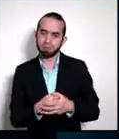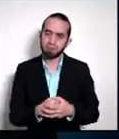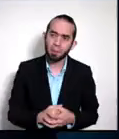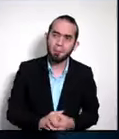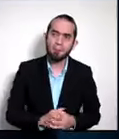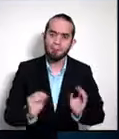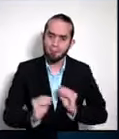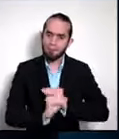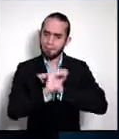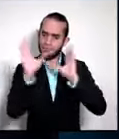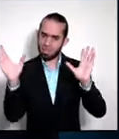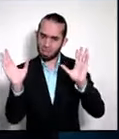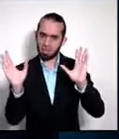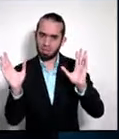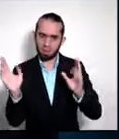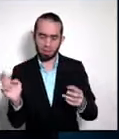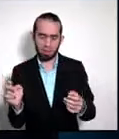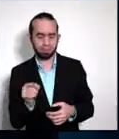claramente tiene una